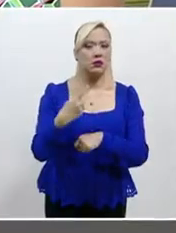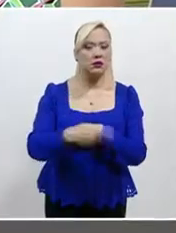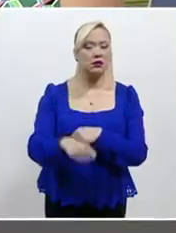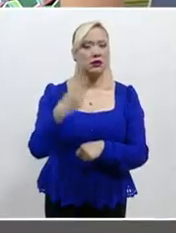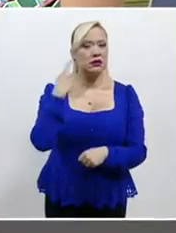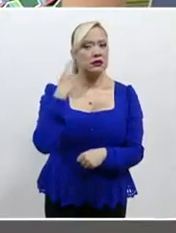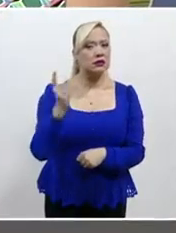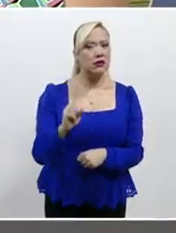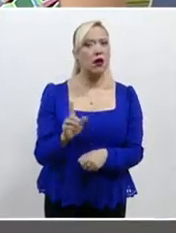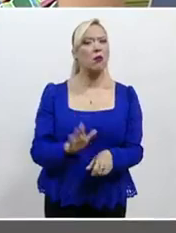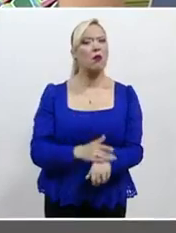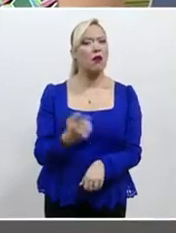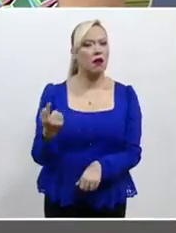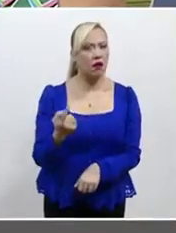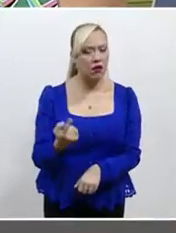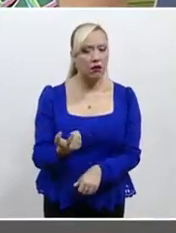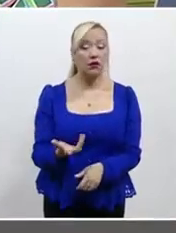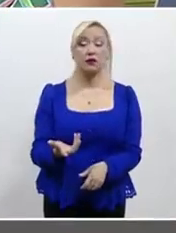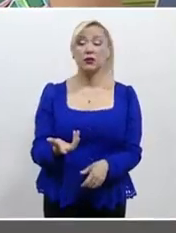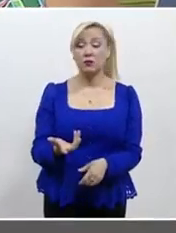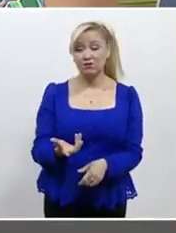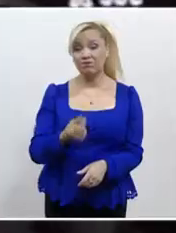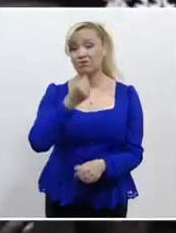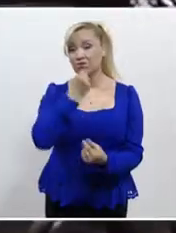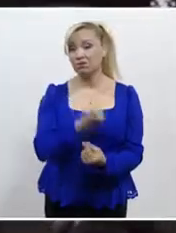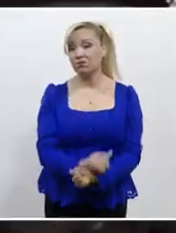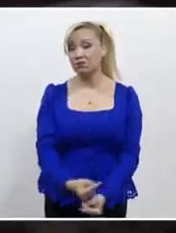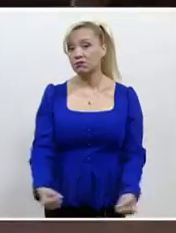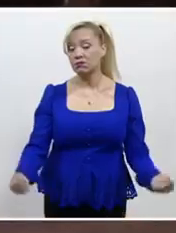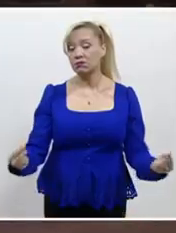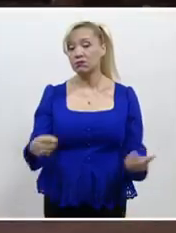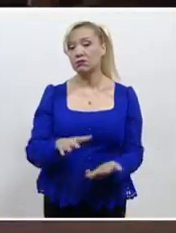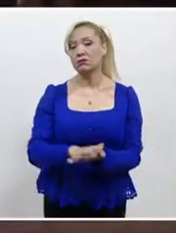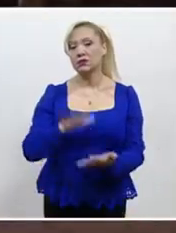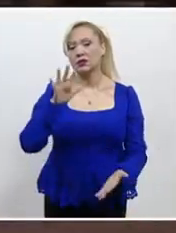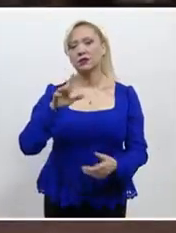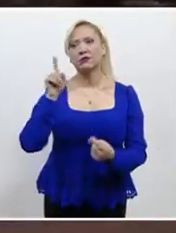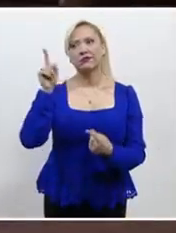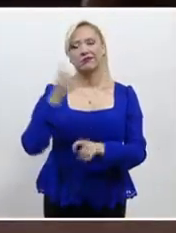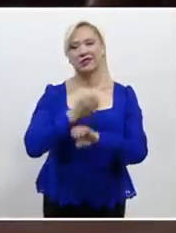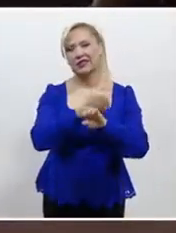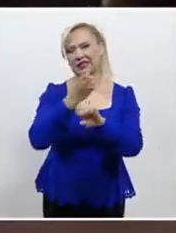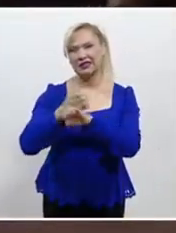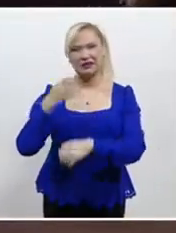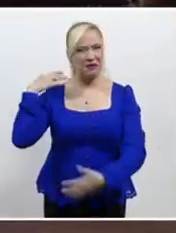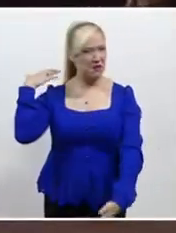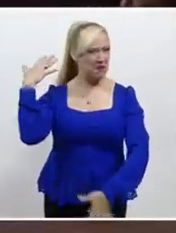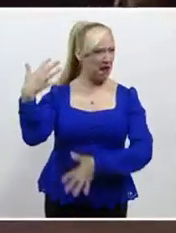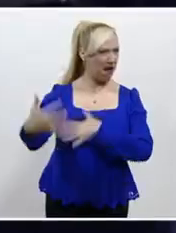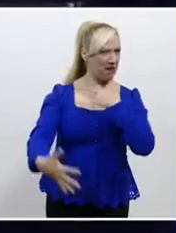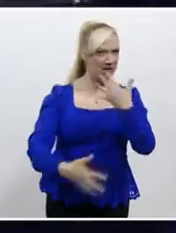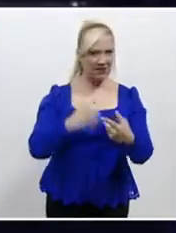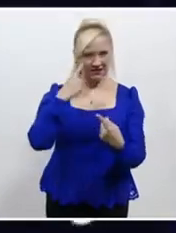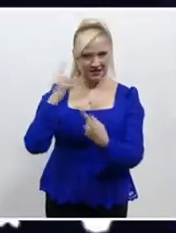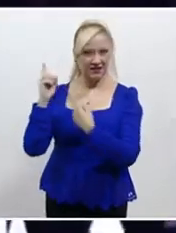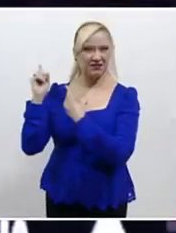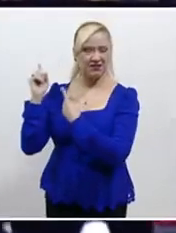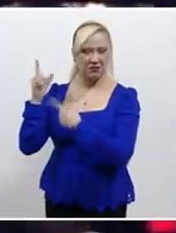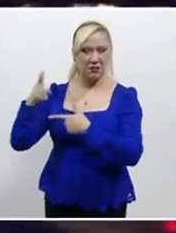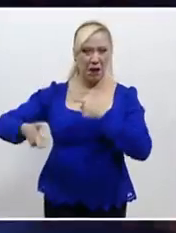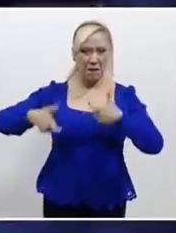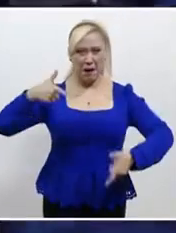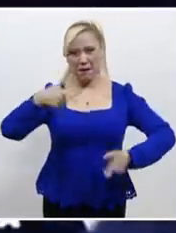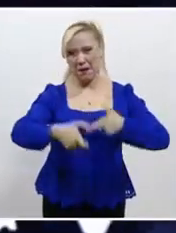propiciando este fenómeno que afecta a las infancias, sobre todo en los estados en los que se ha incrementado la violencia y donde la